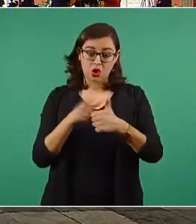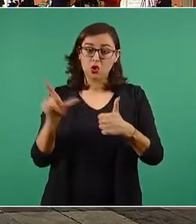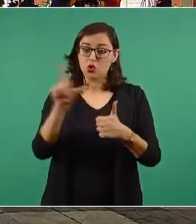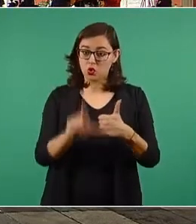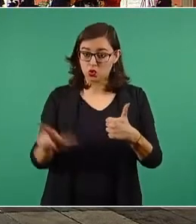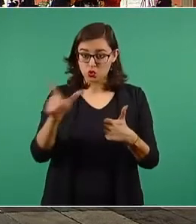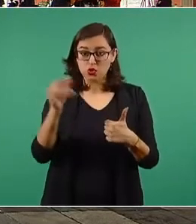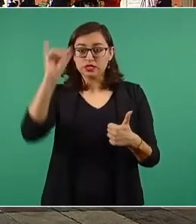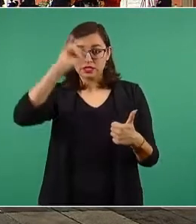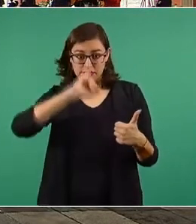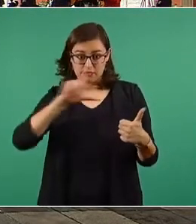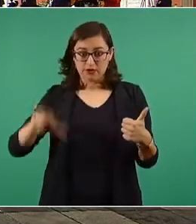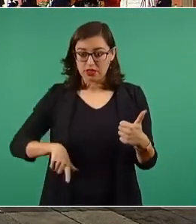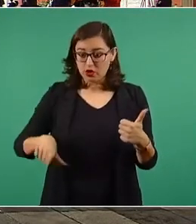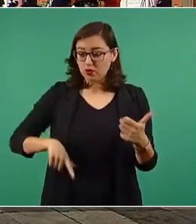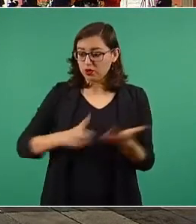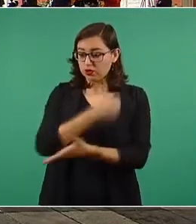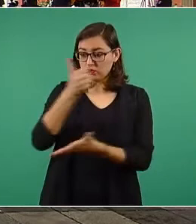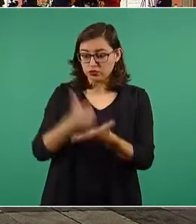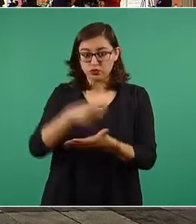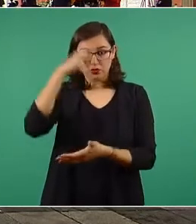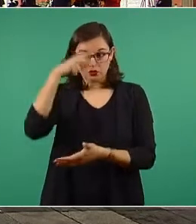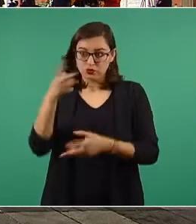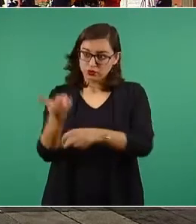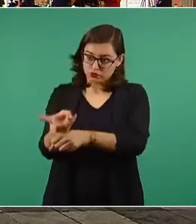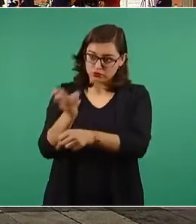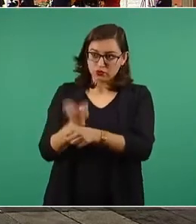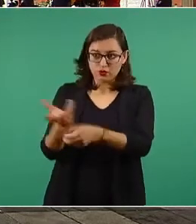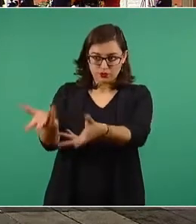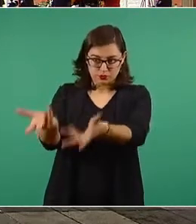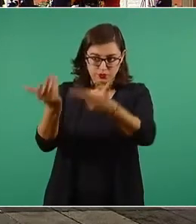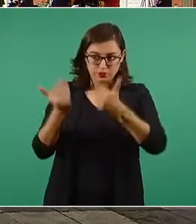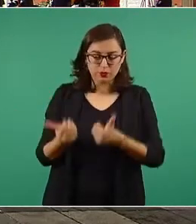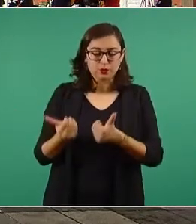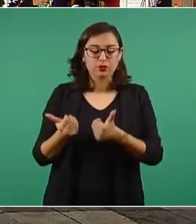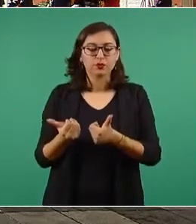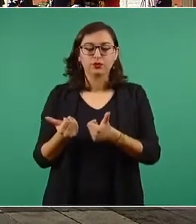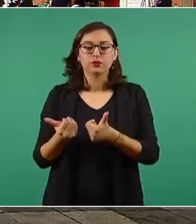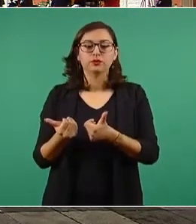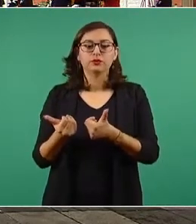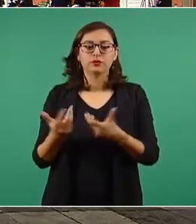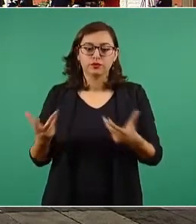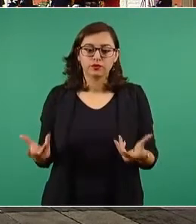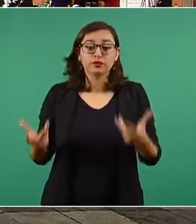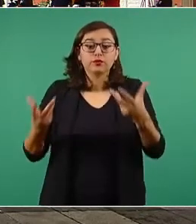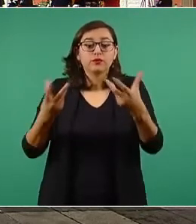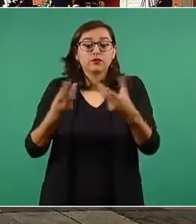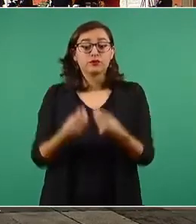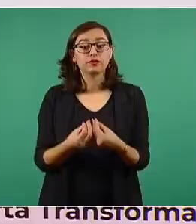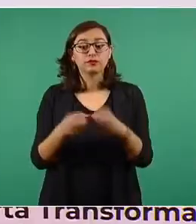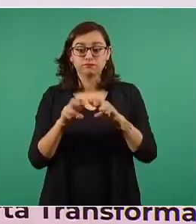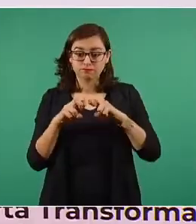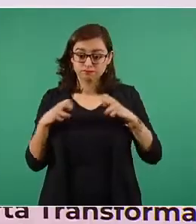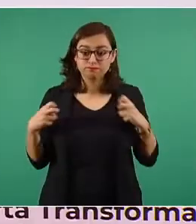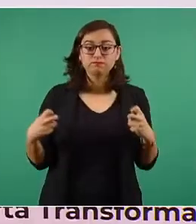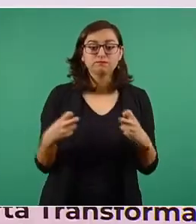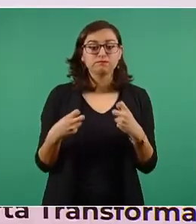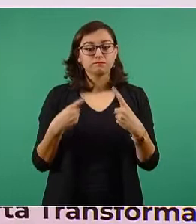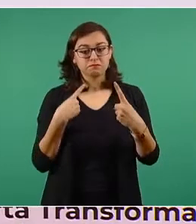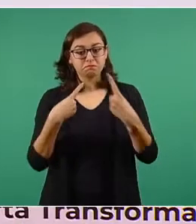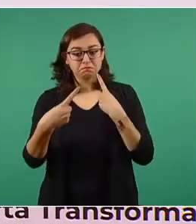a la jefa de gobierno de la Ciudad de México y